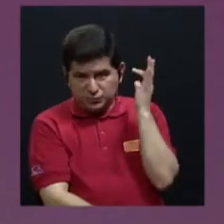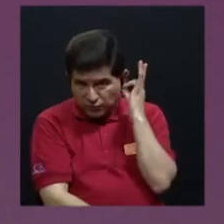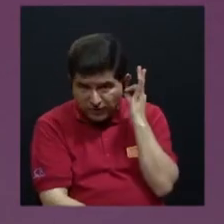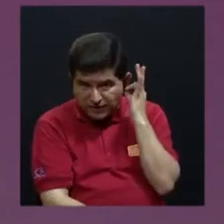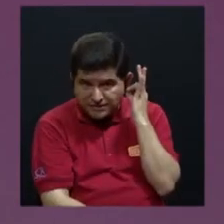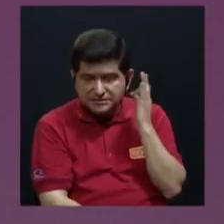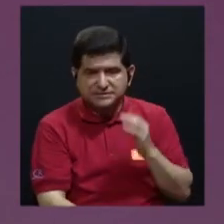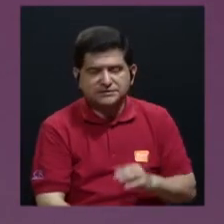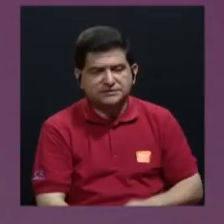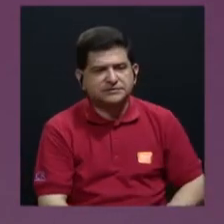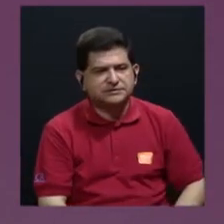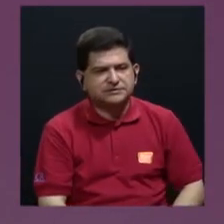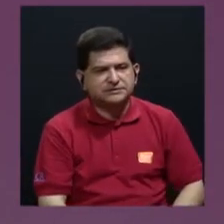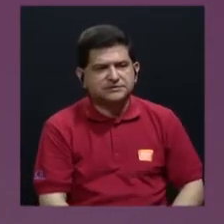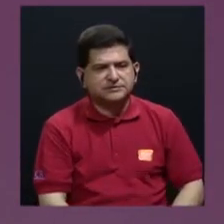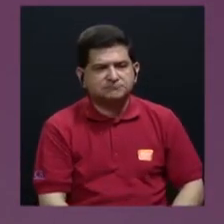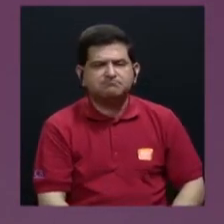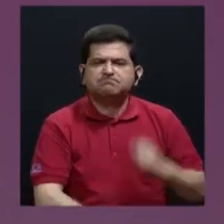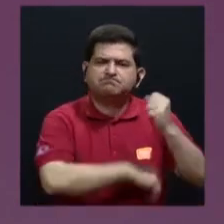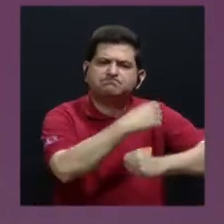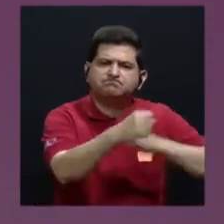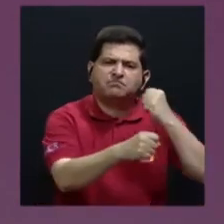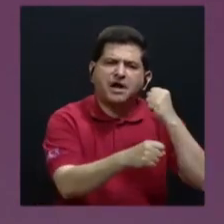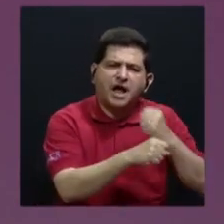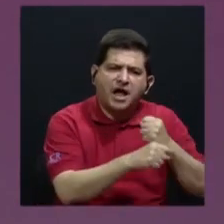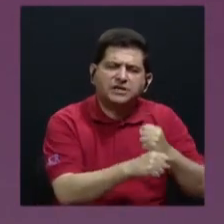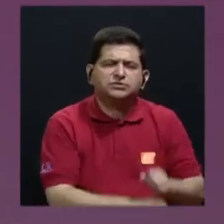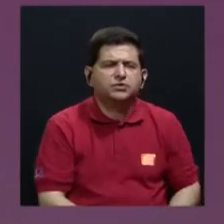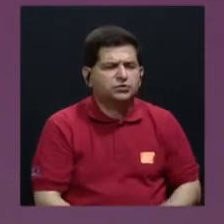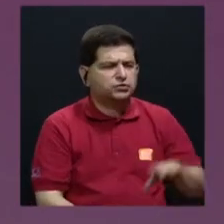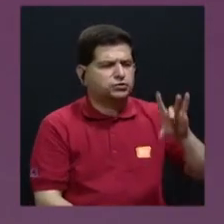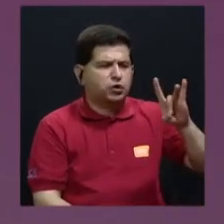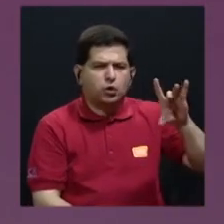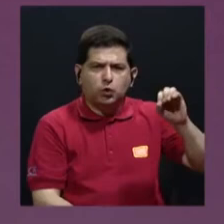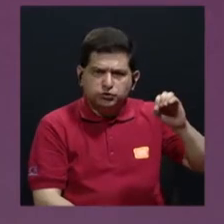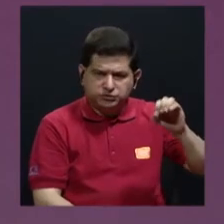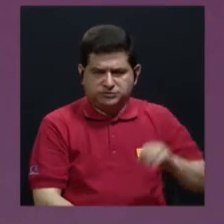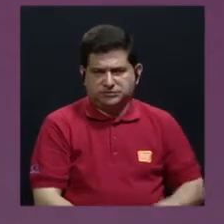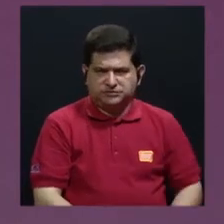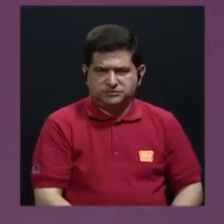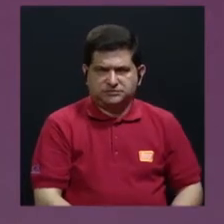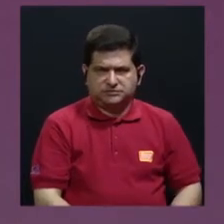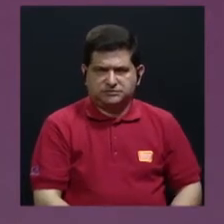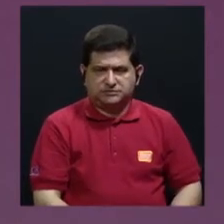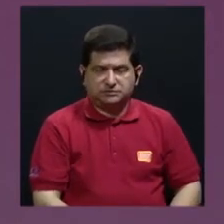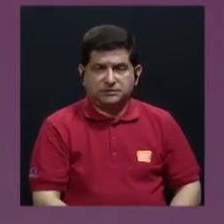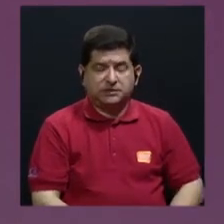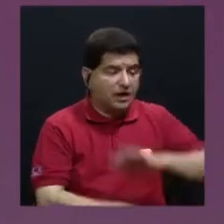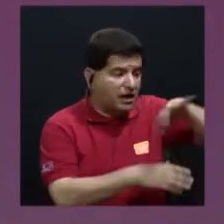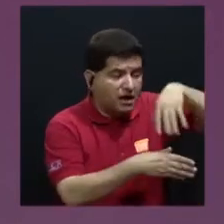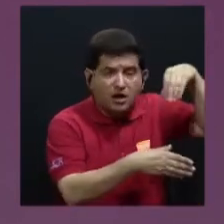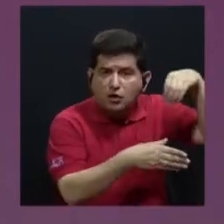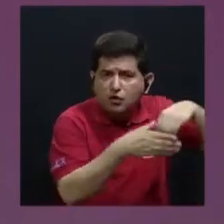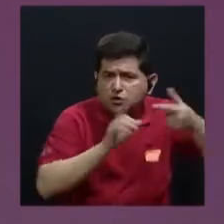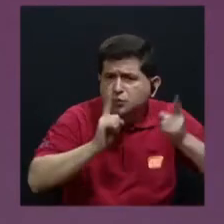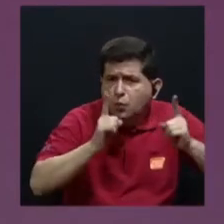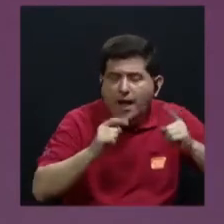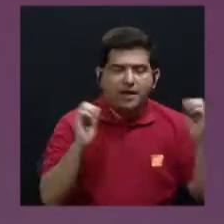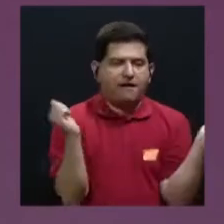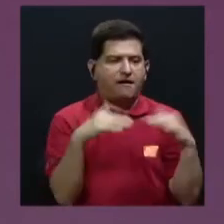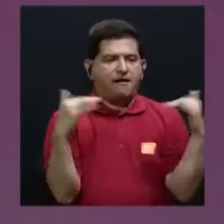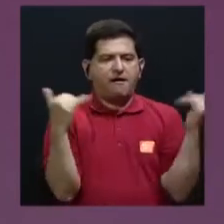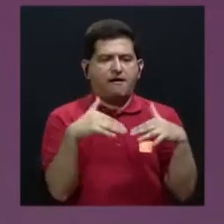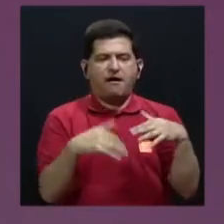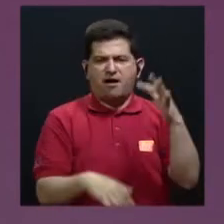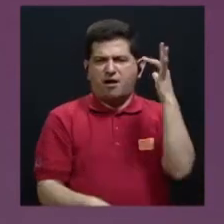en los años de los 80, cuando en un contexto de guerra las mujeres son